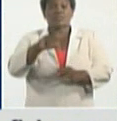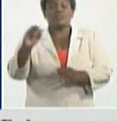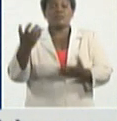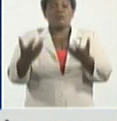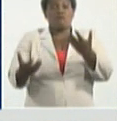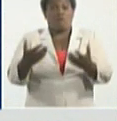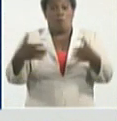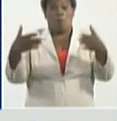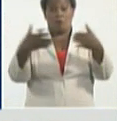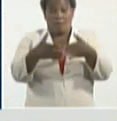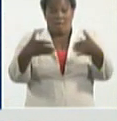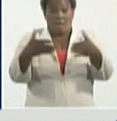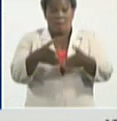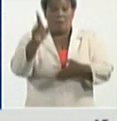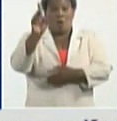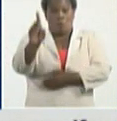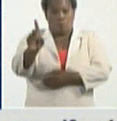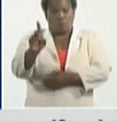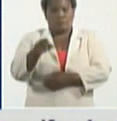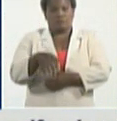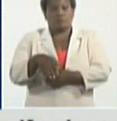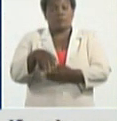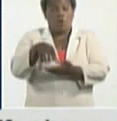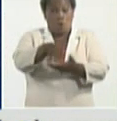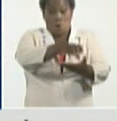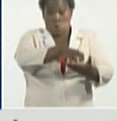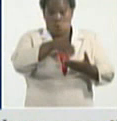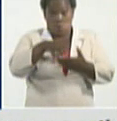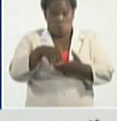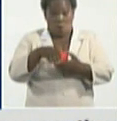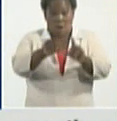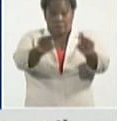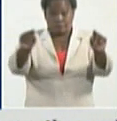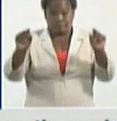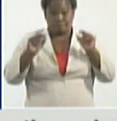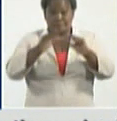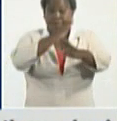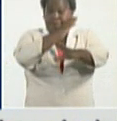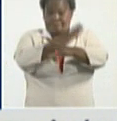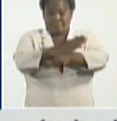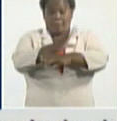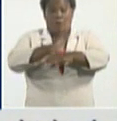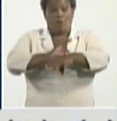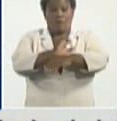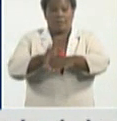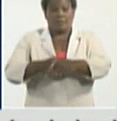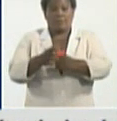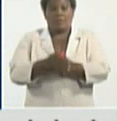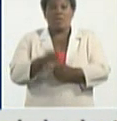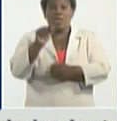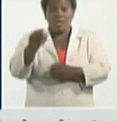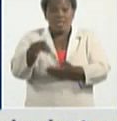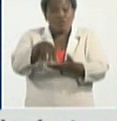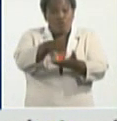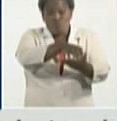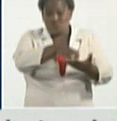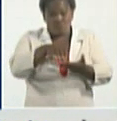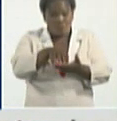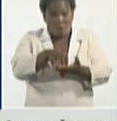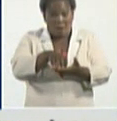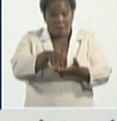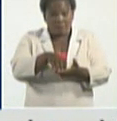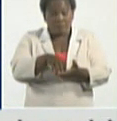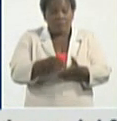y Granma con un evento, cada uno. Esto nos aporta los eventos, ya se